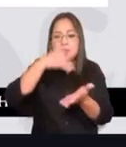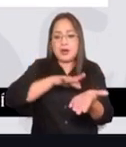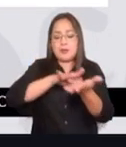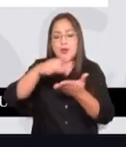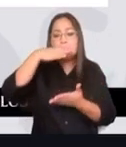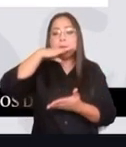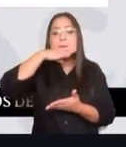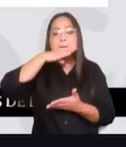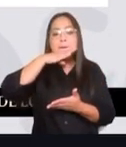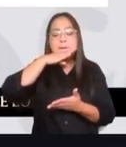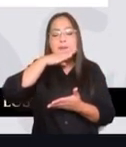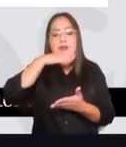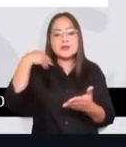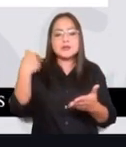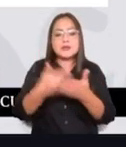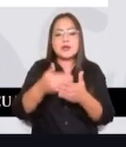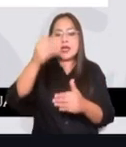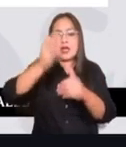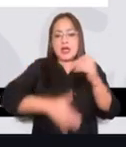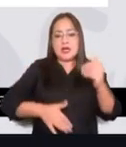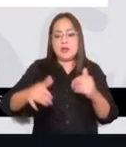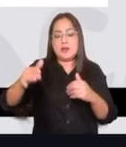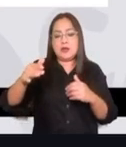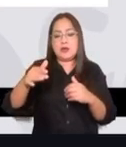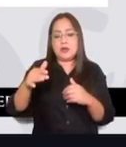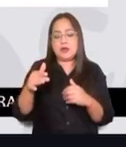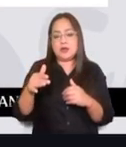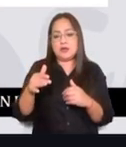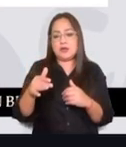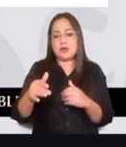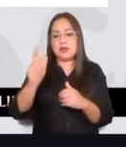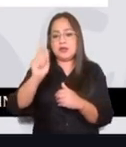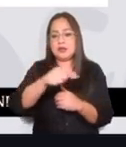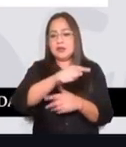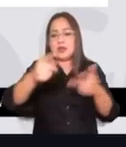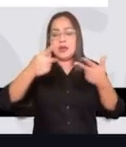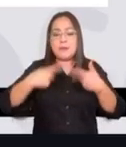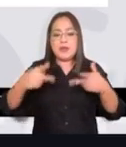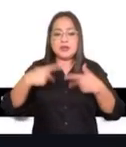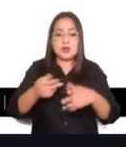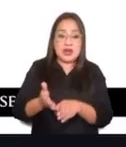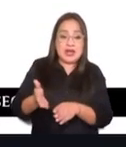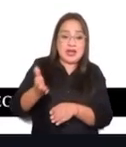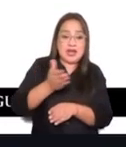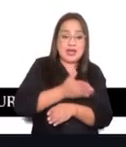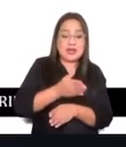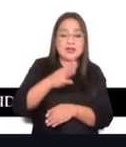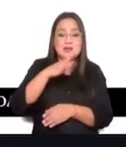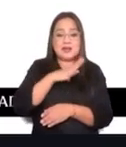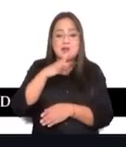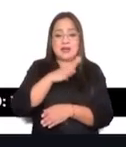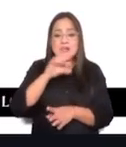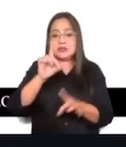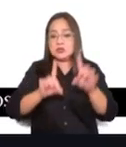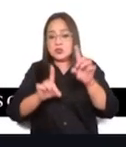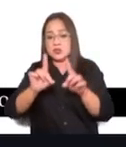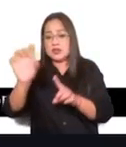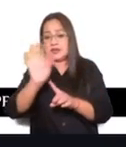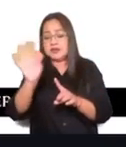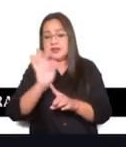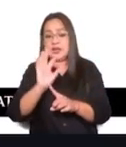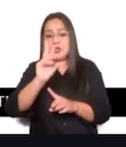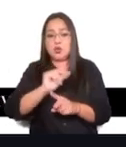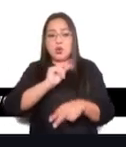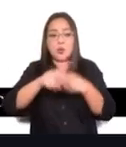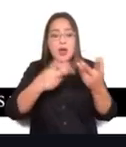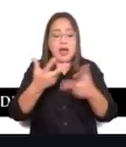el preregistro para el apoyo del maíz. Esto quiere decir que los productores que tenían incertidumbre por no llevar a cabo el